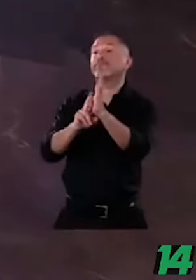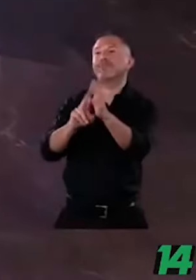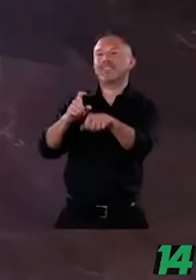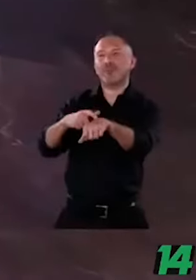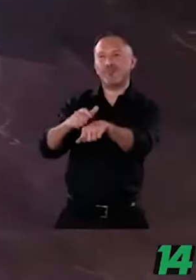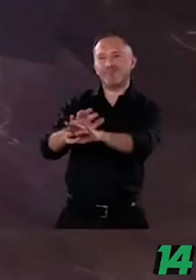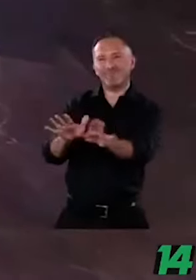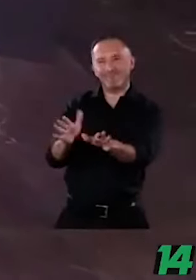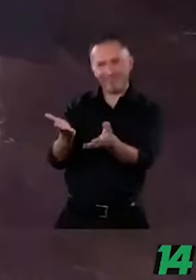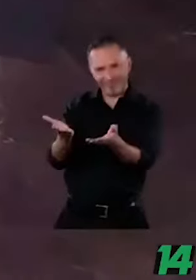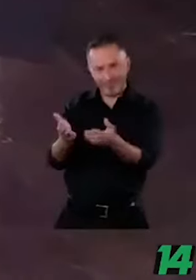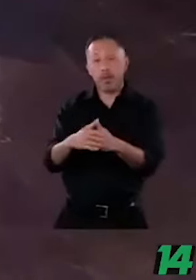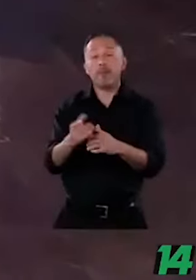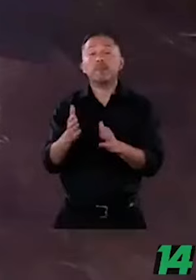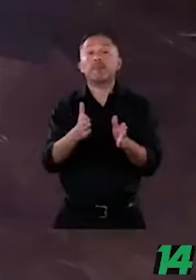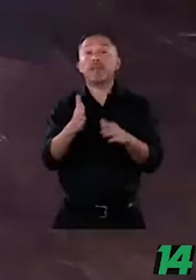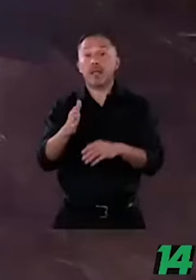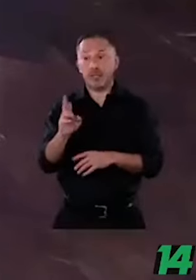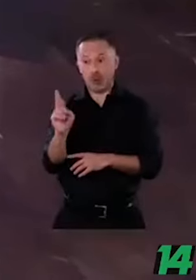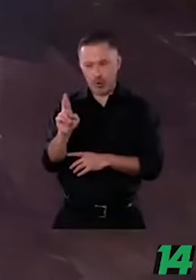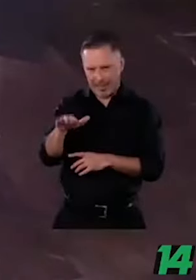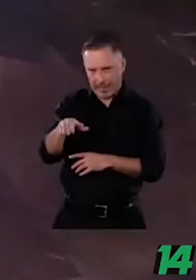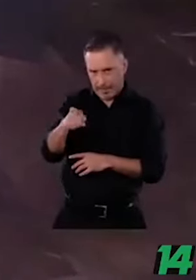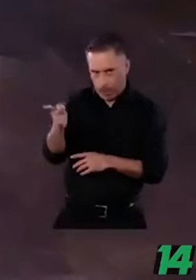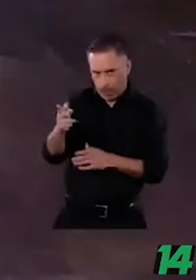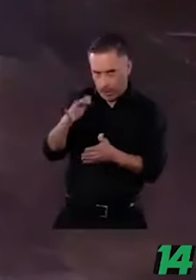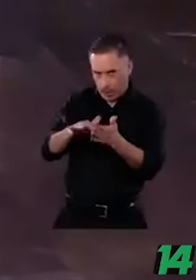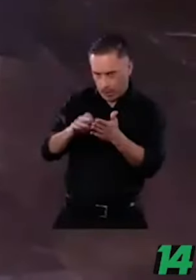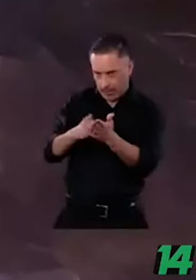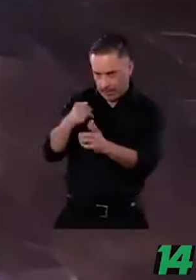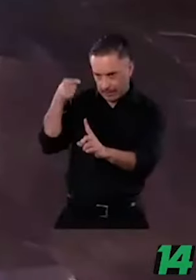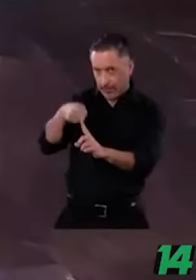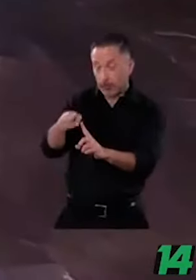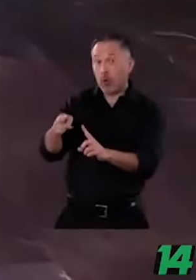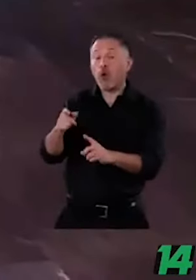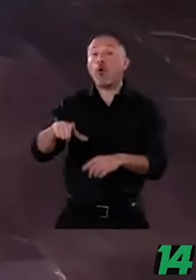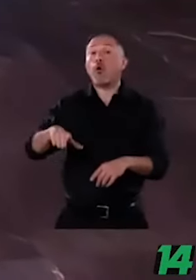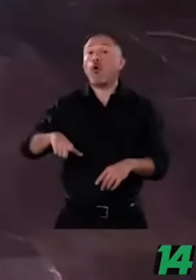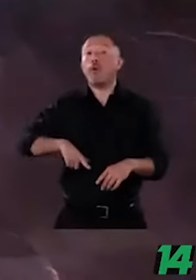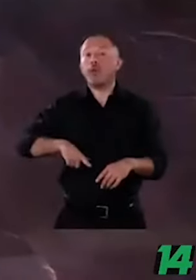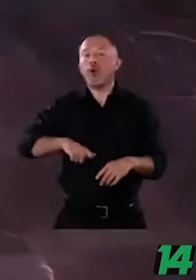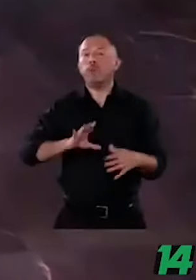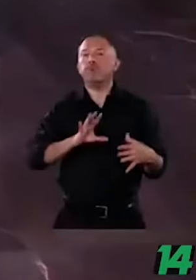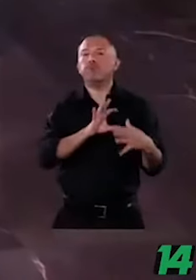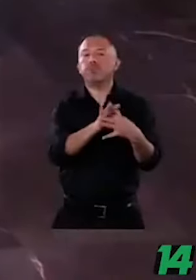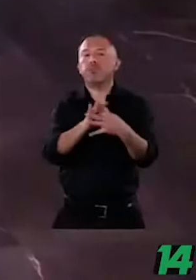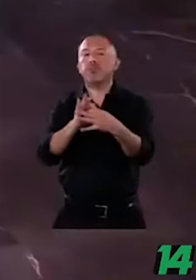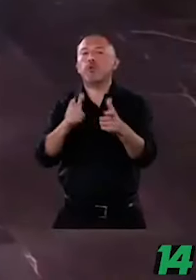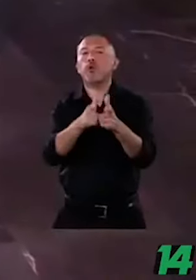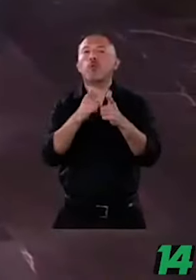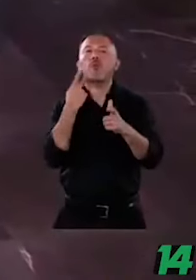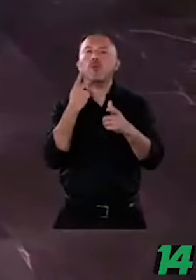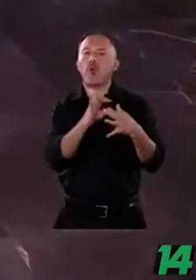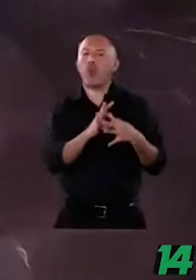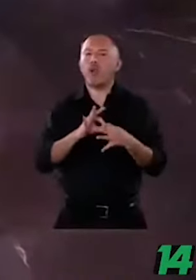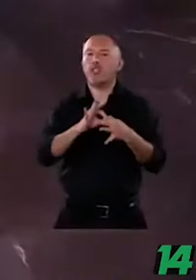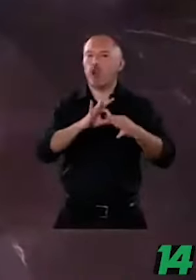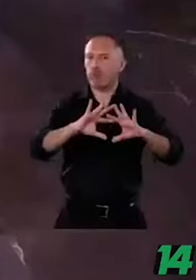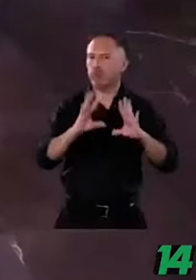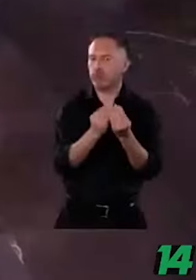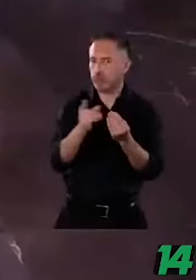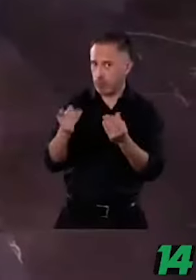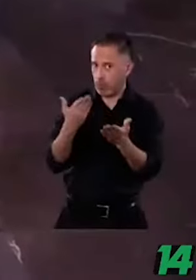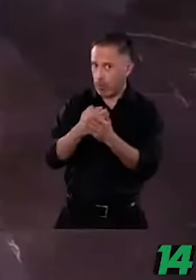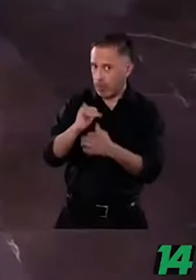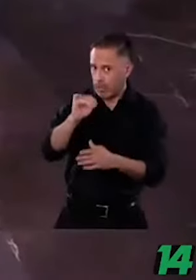Le repito su pregunta. Xochitl Galvez, ¿está usted de acuerdo en los gobiernos de coalición? ¿Considera usted que son un instrumento de gobernabilidad útil? ¿Qué propuestas de reglamentación